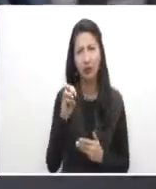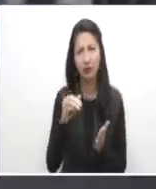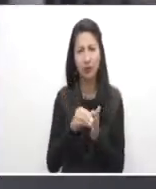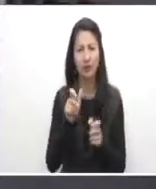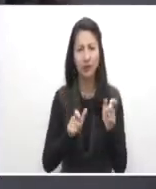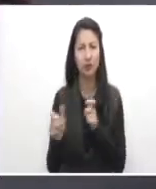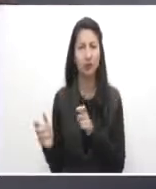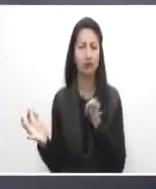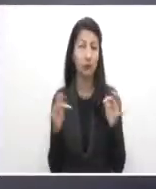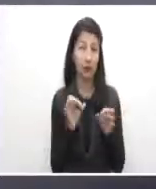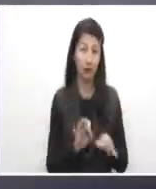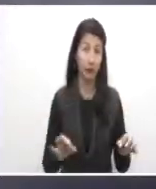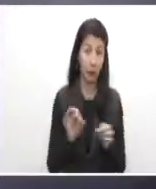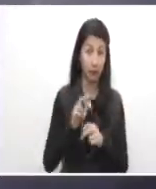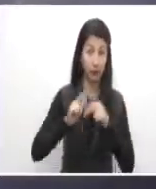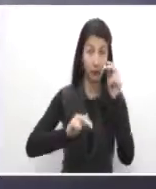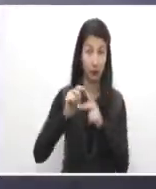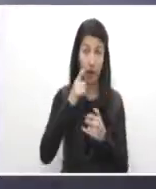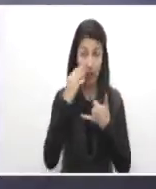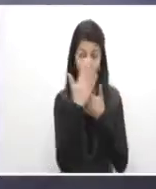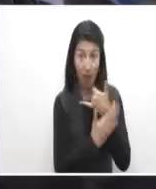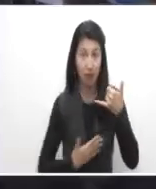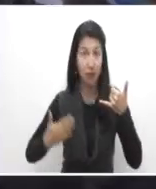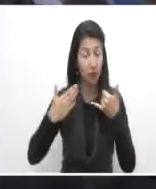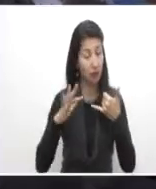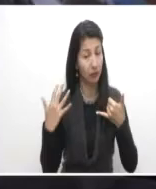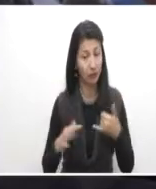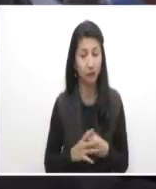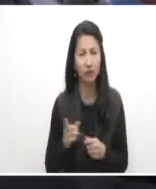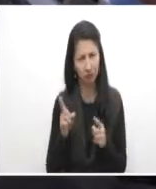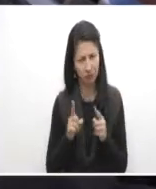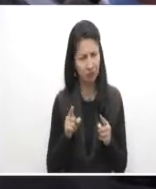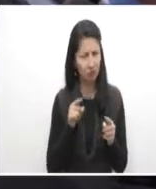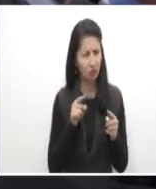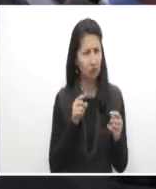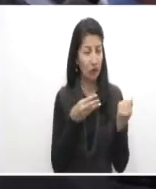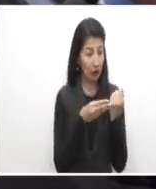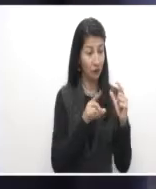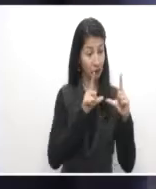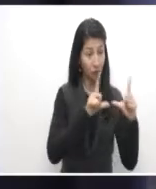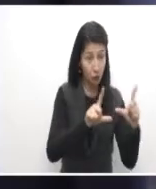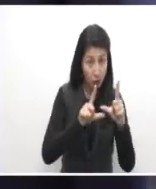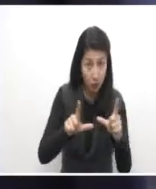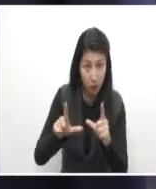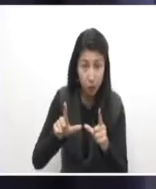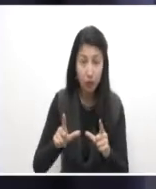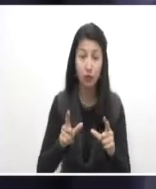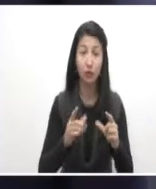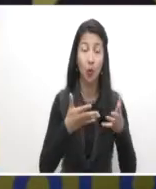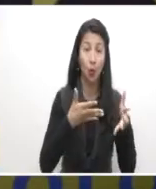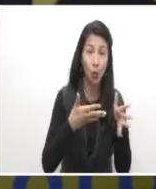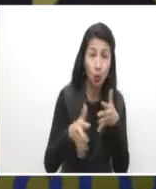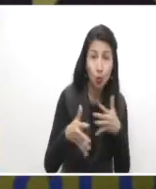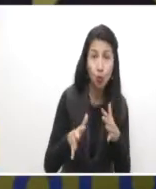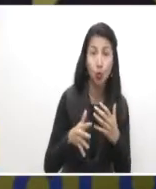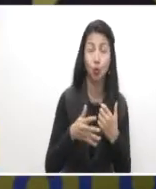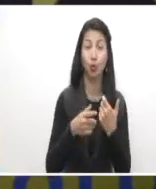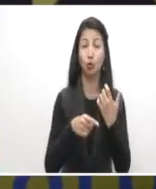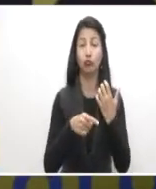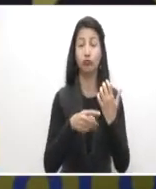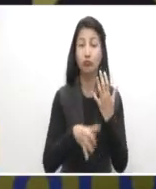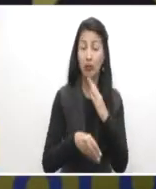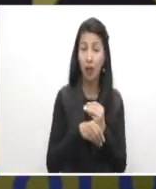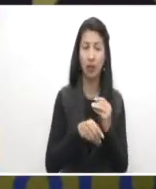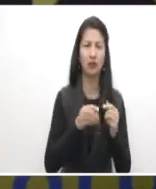importante sector productivo nacional. Solamente son temas de formación titulada y complementaria, programa de certificación de